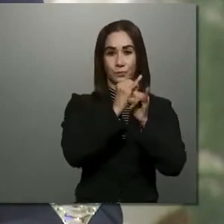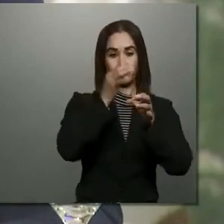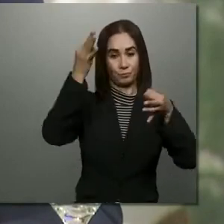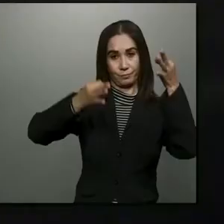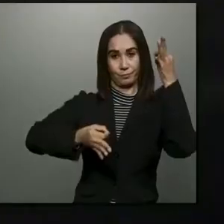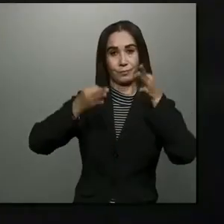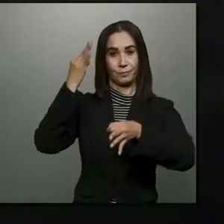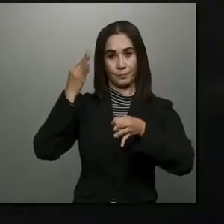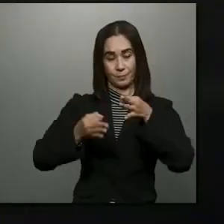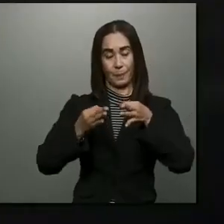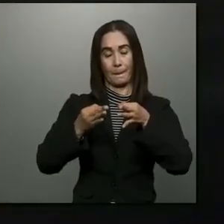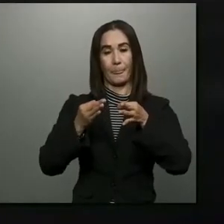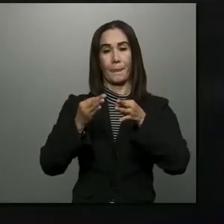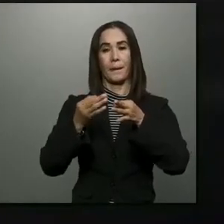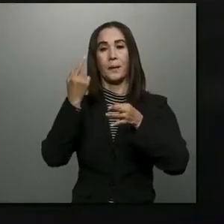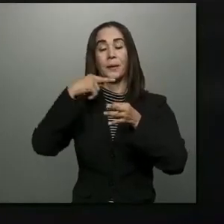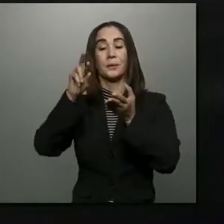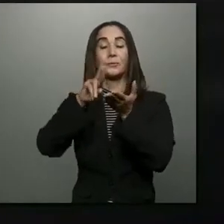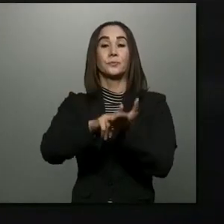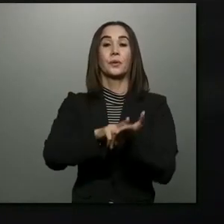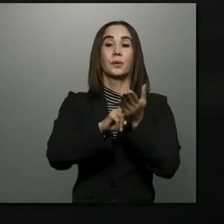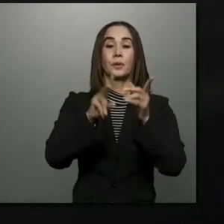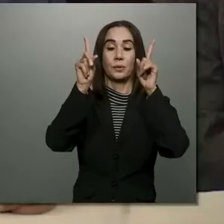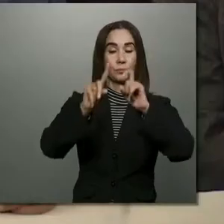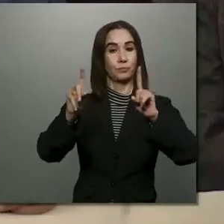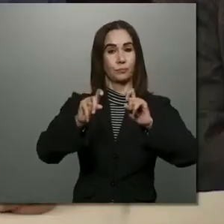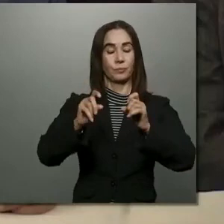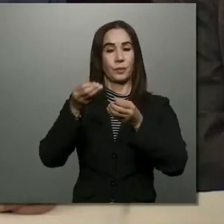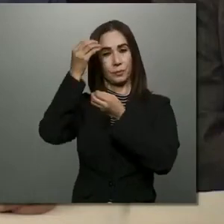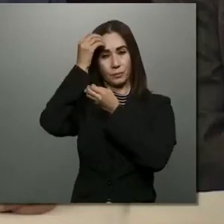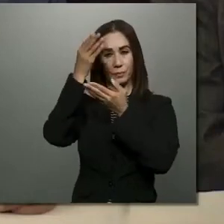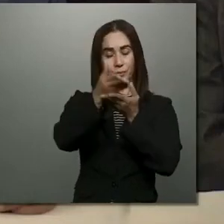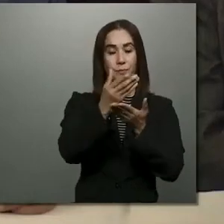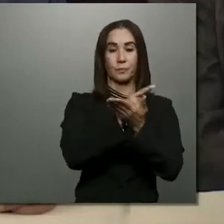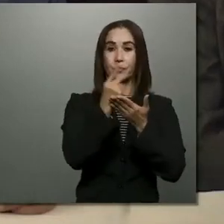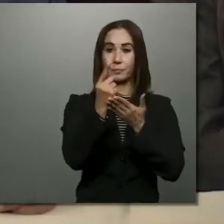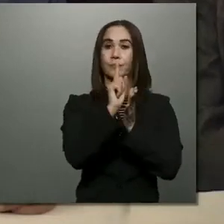Cuenta. Los resultados de esa auditoría se darán en las próximas horas.